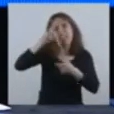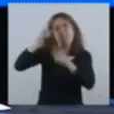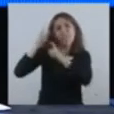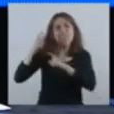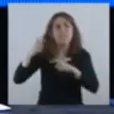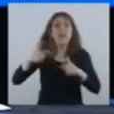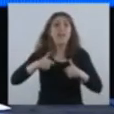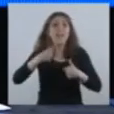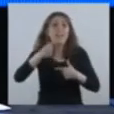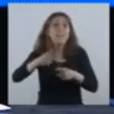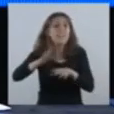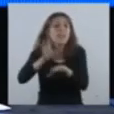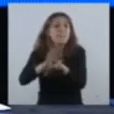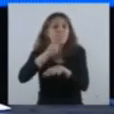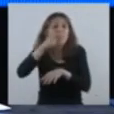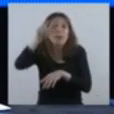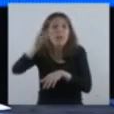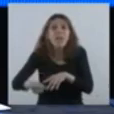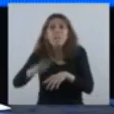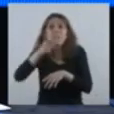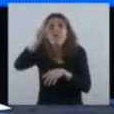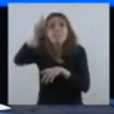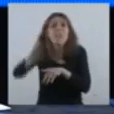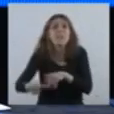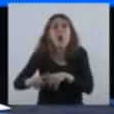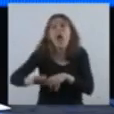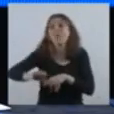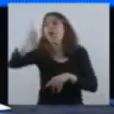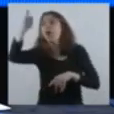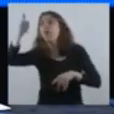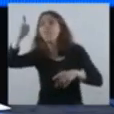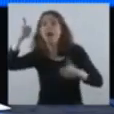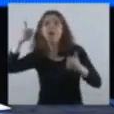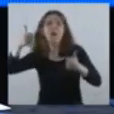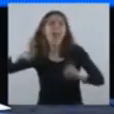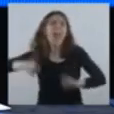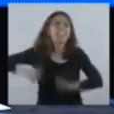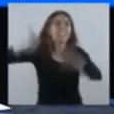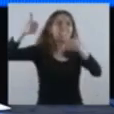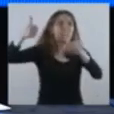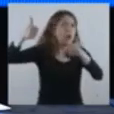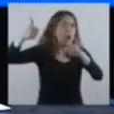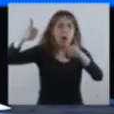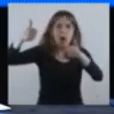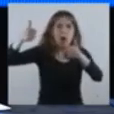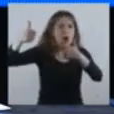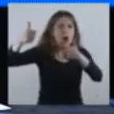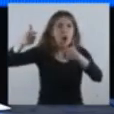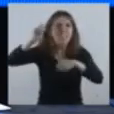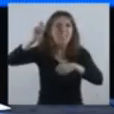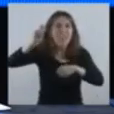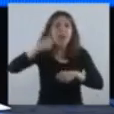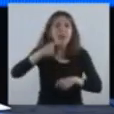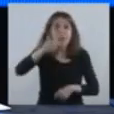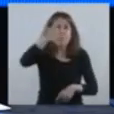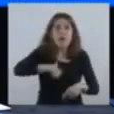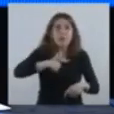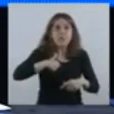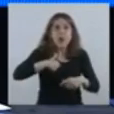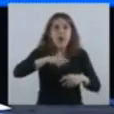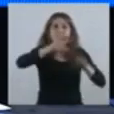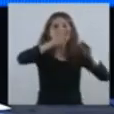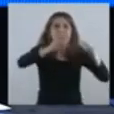Dijo, exitoso no es el que triunfa, exitoso es el que se cae y tiene fuerza para